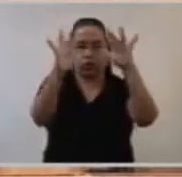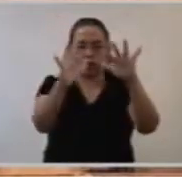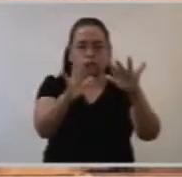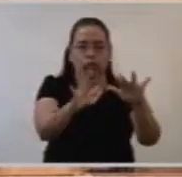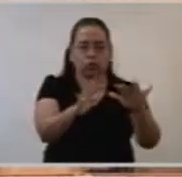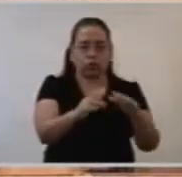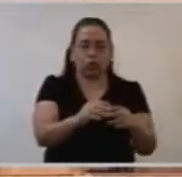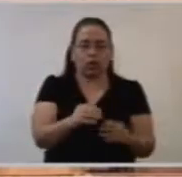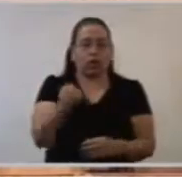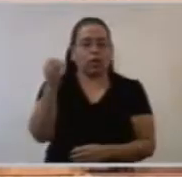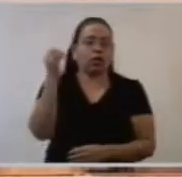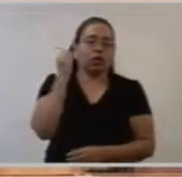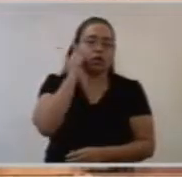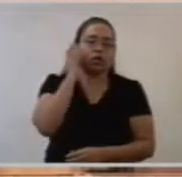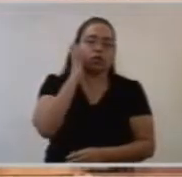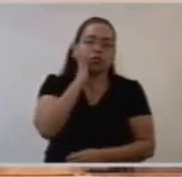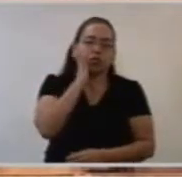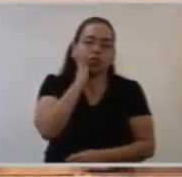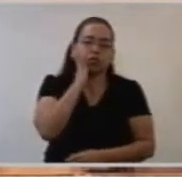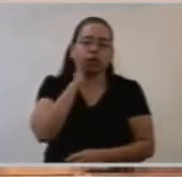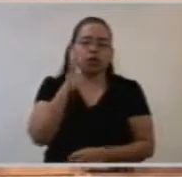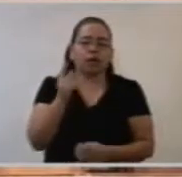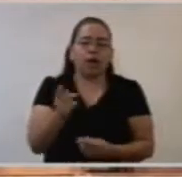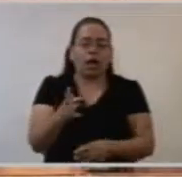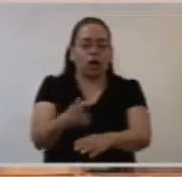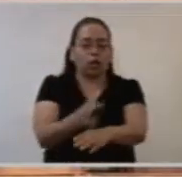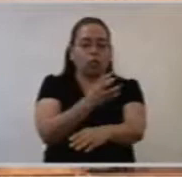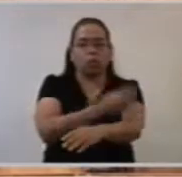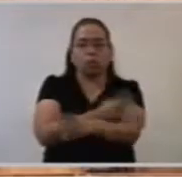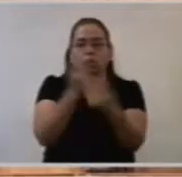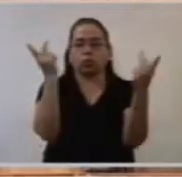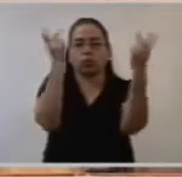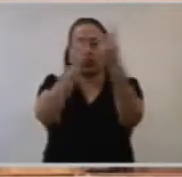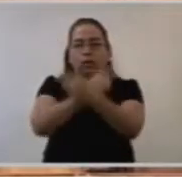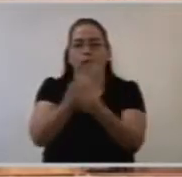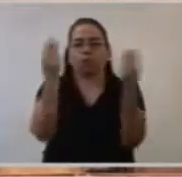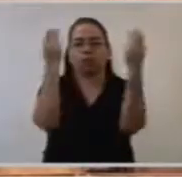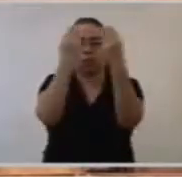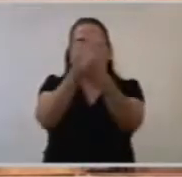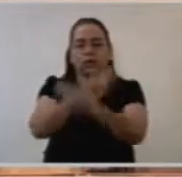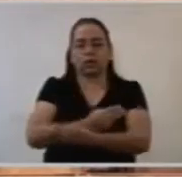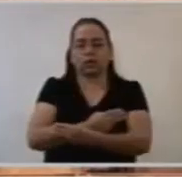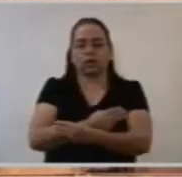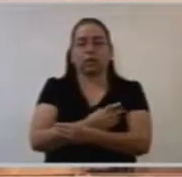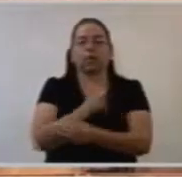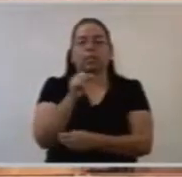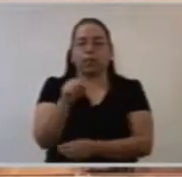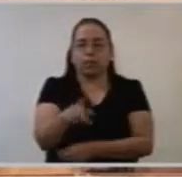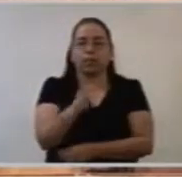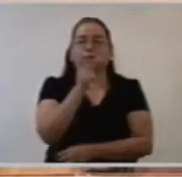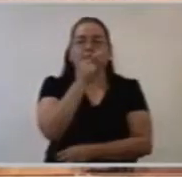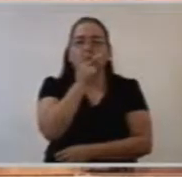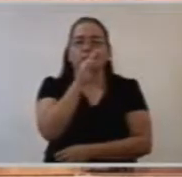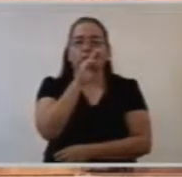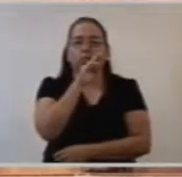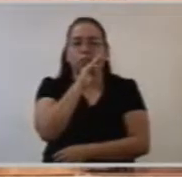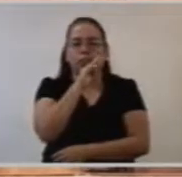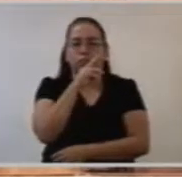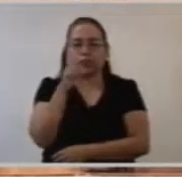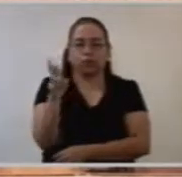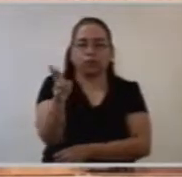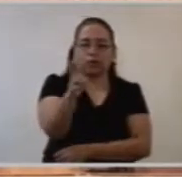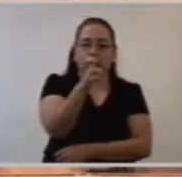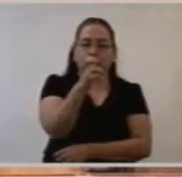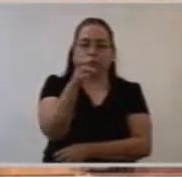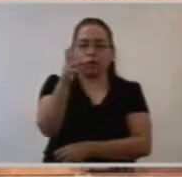y sus padrinos para recibir de parte de Dios el regalo del Espíritu Santo.